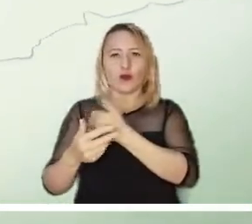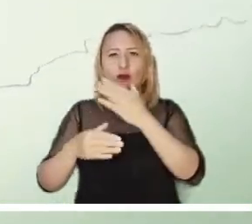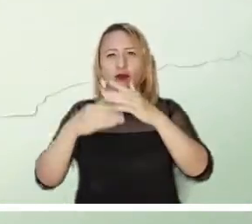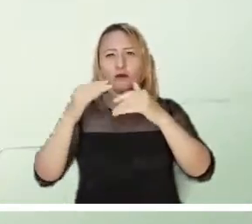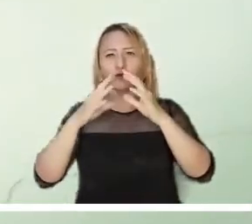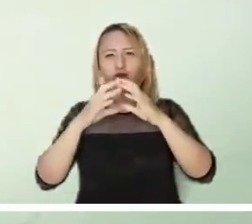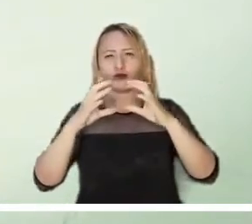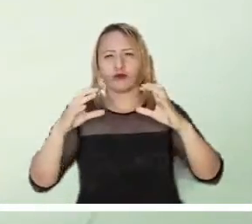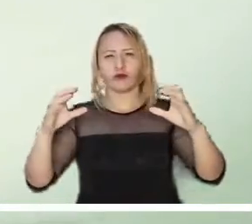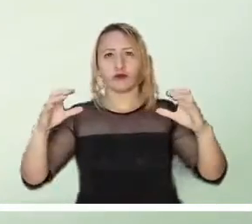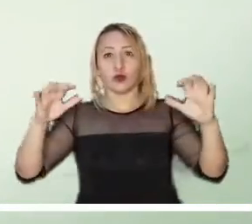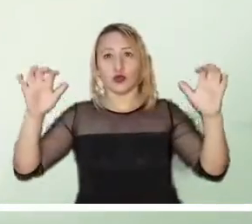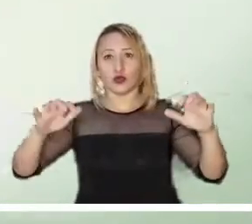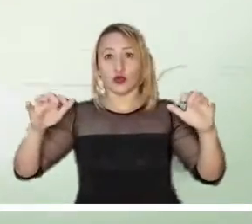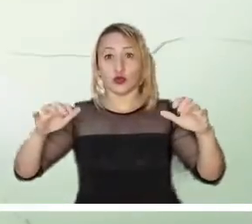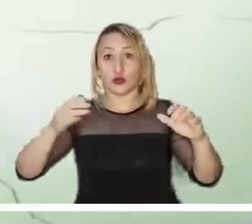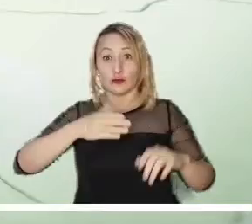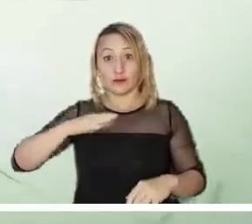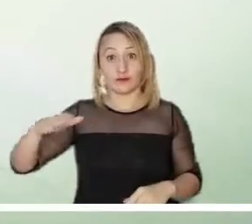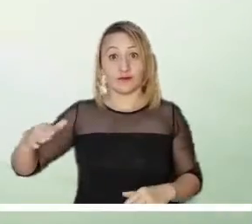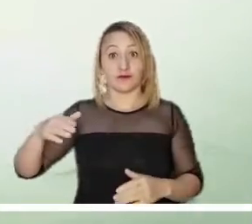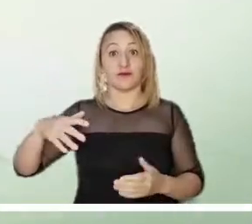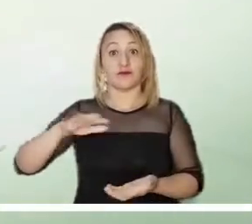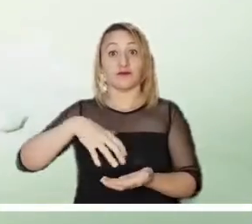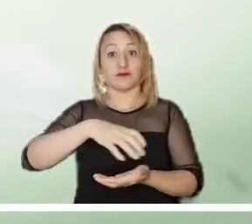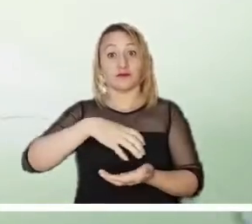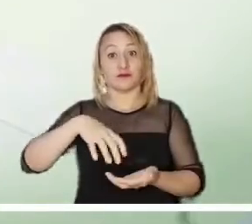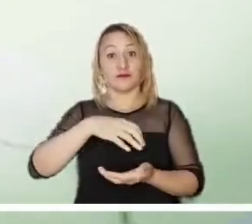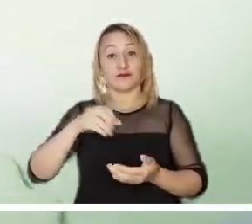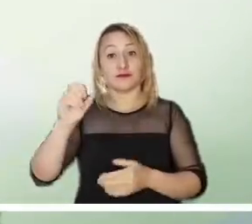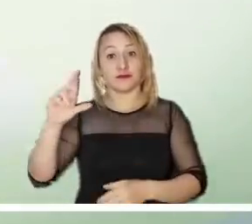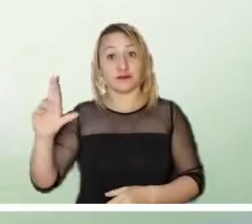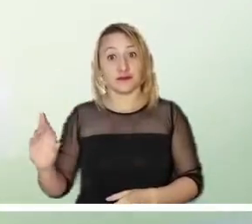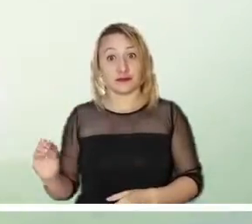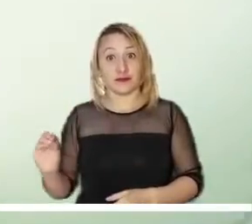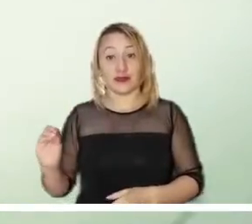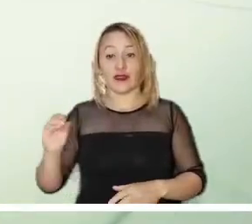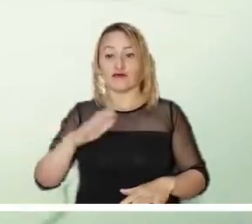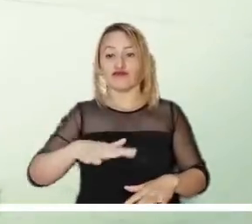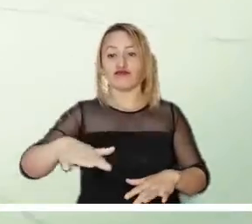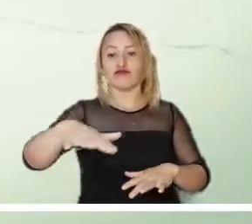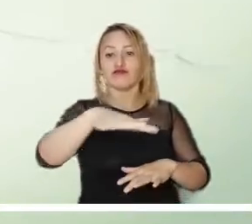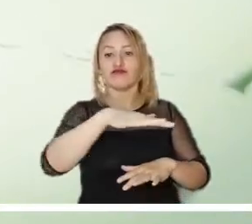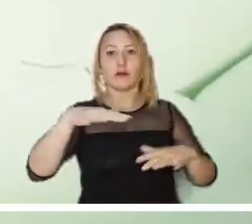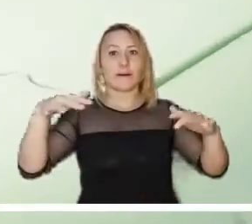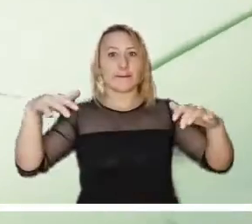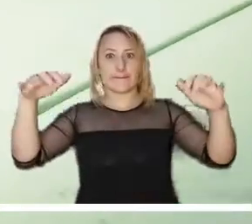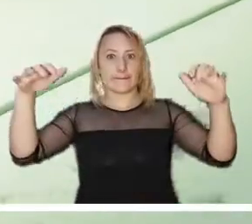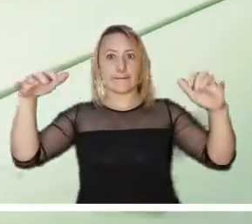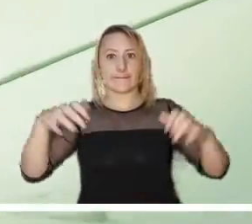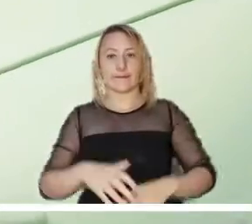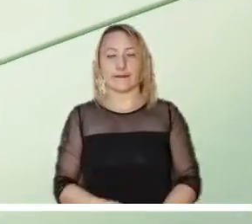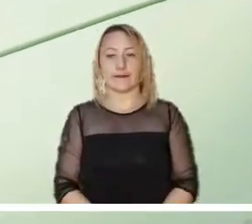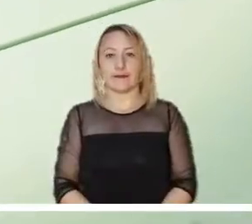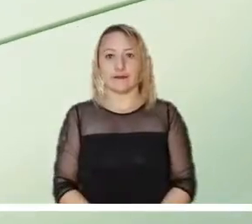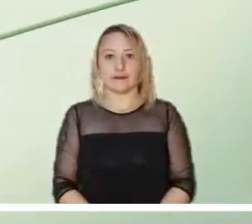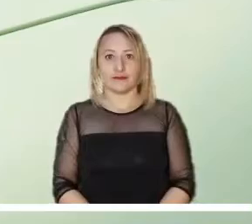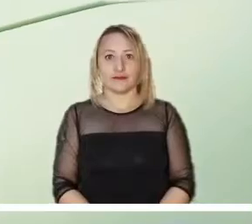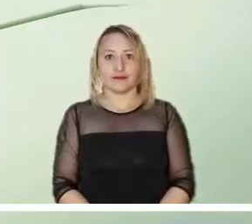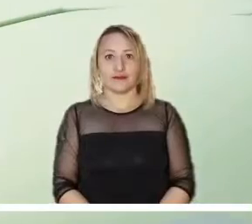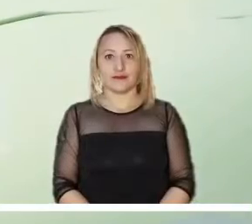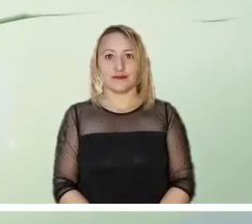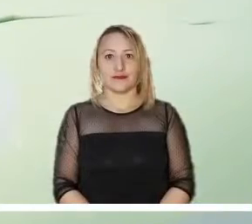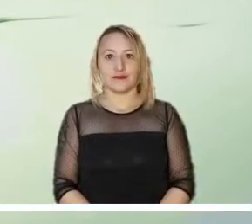En la región andina se prevé cielo encapotado con lluvias en Antioquia, Santander, Rizaralda y tiempo seco en el resto de zonas.